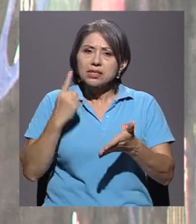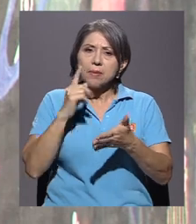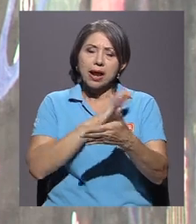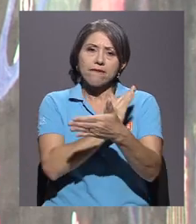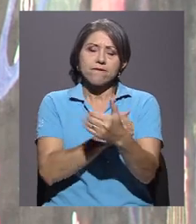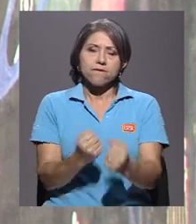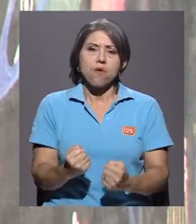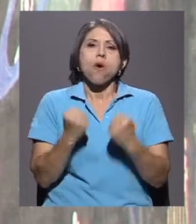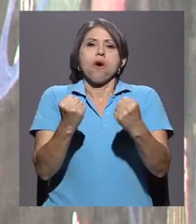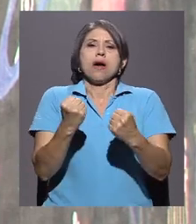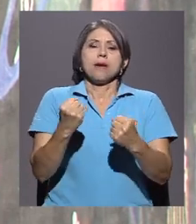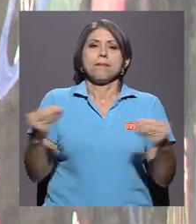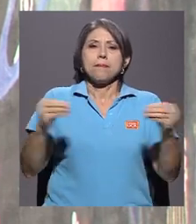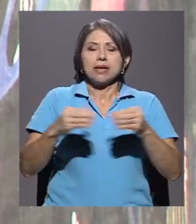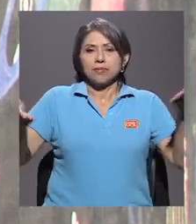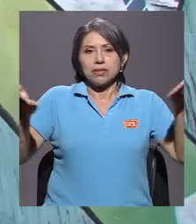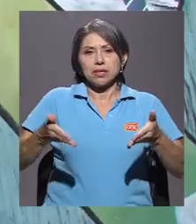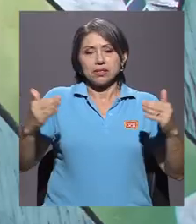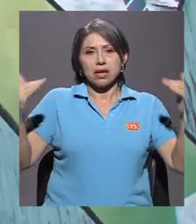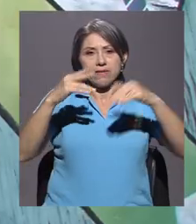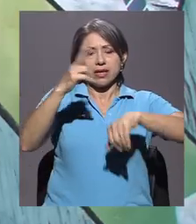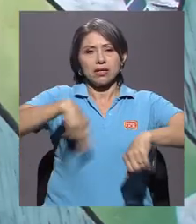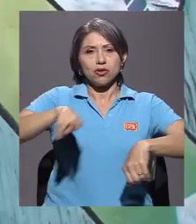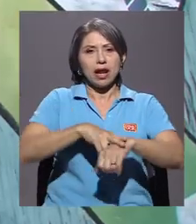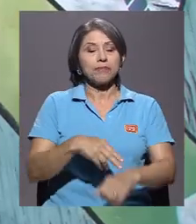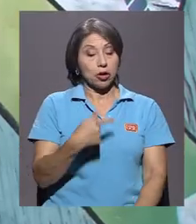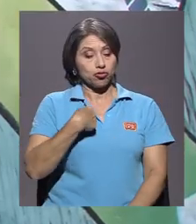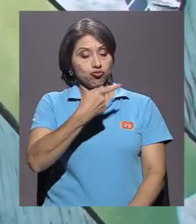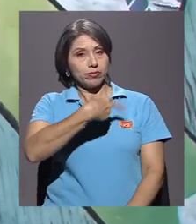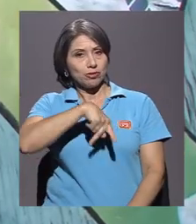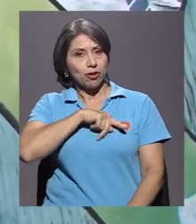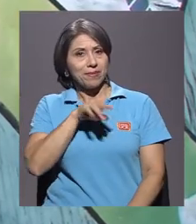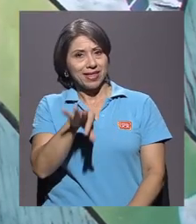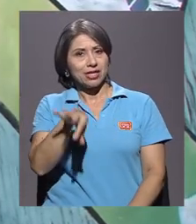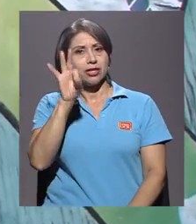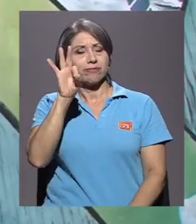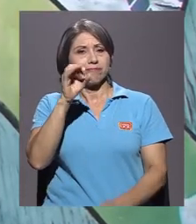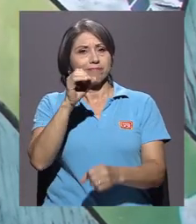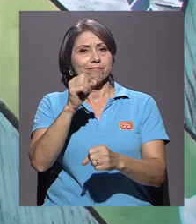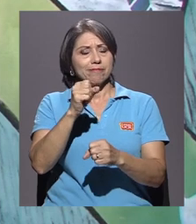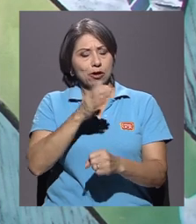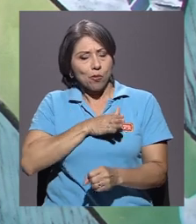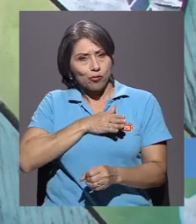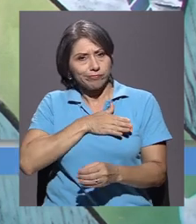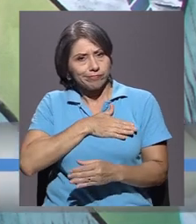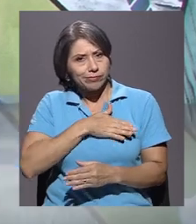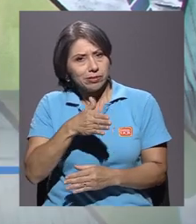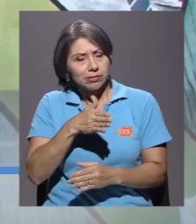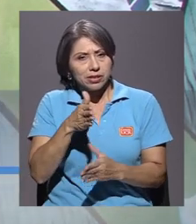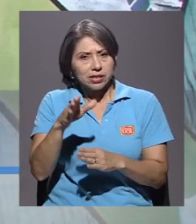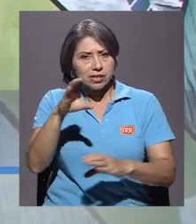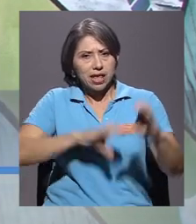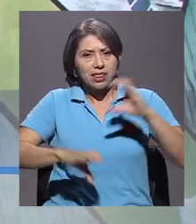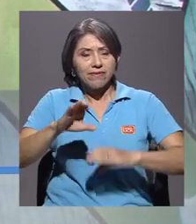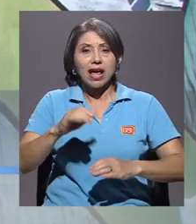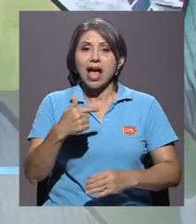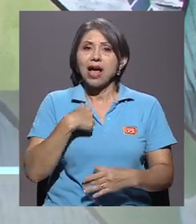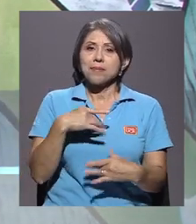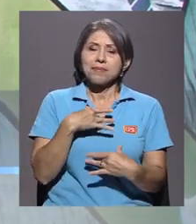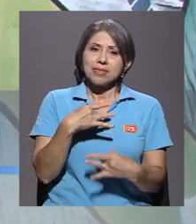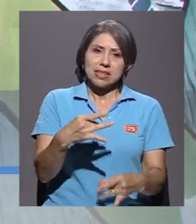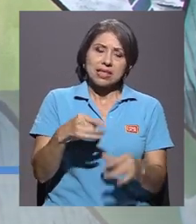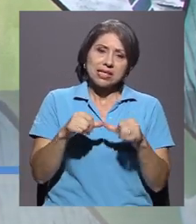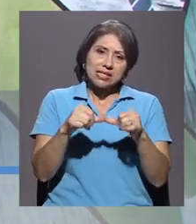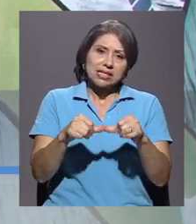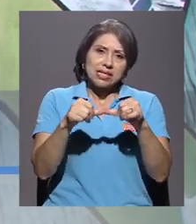fortalecerlo y tener más presencia a nivel nacional. Yo elegí en lo personal la educación científica porque a mí me interesa